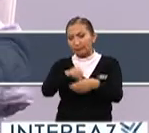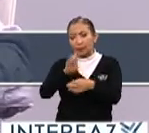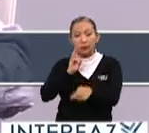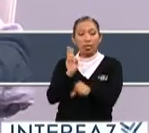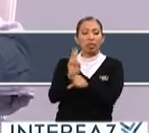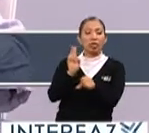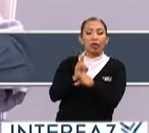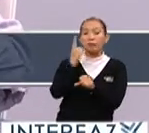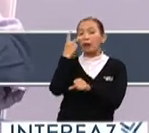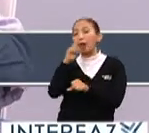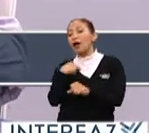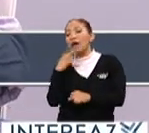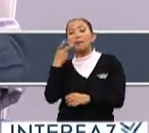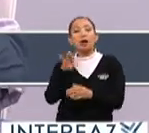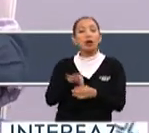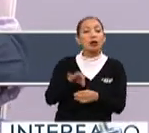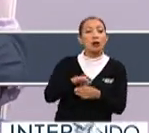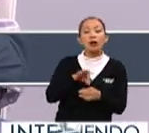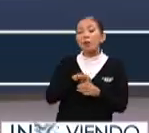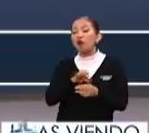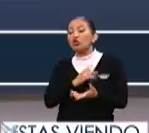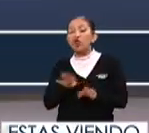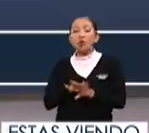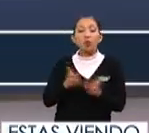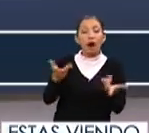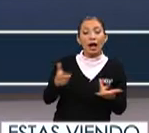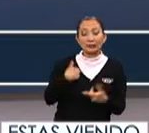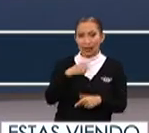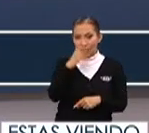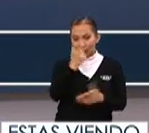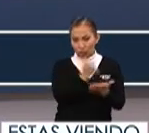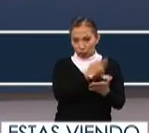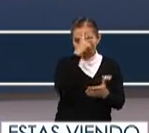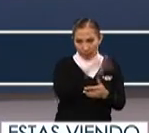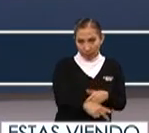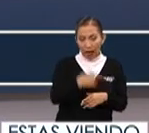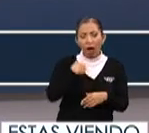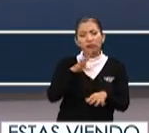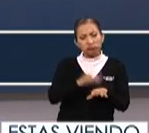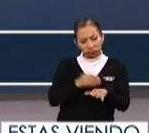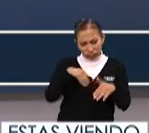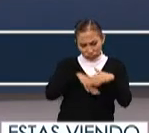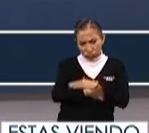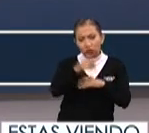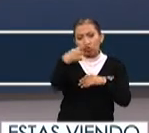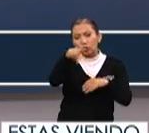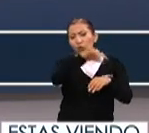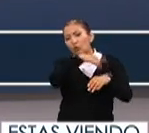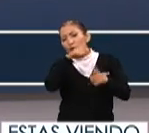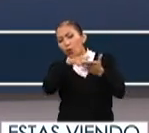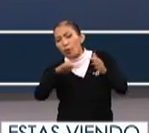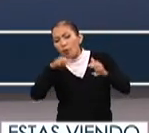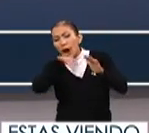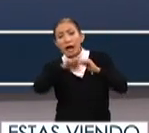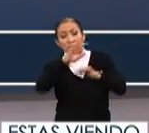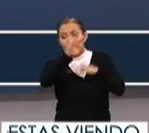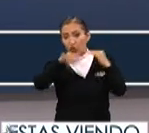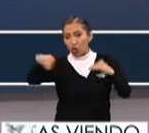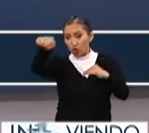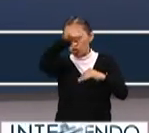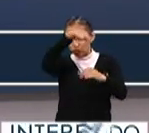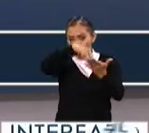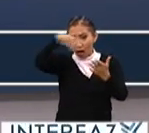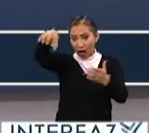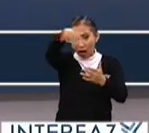observadores electorales, el Instituto Nacional, Ciudad de México, nos han permitido acceso a sus instalaciones, casi en todas las